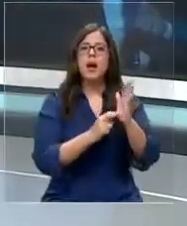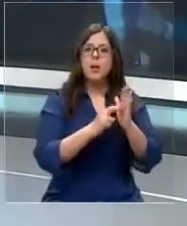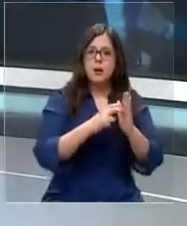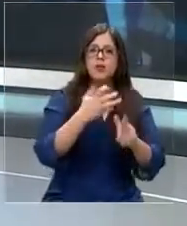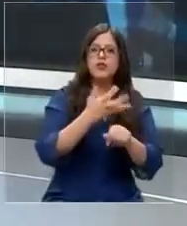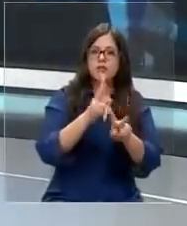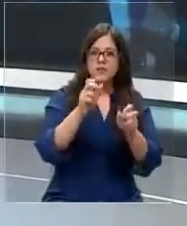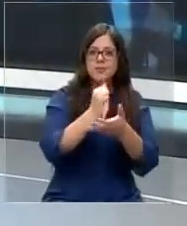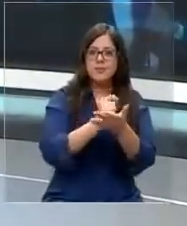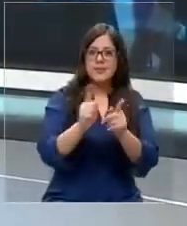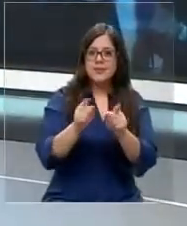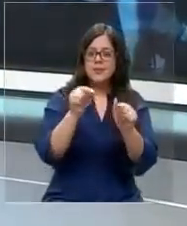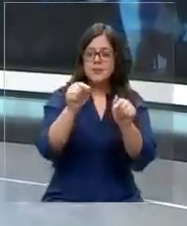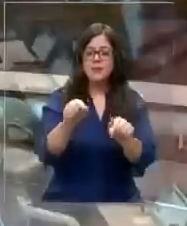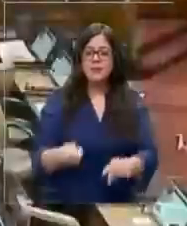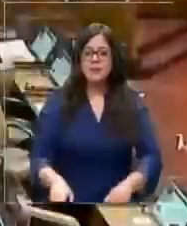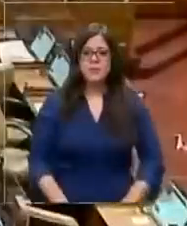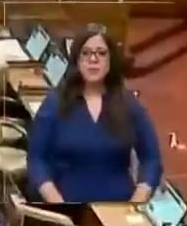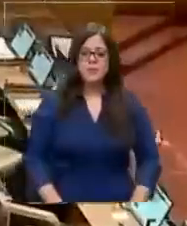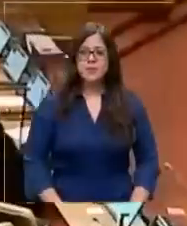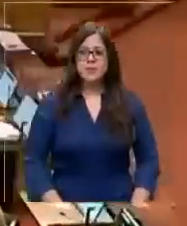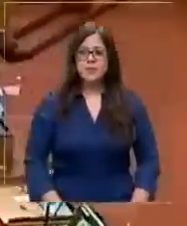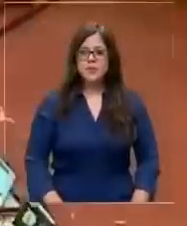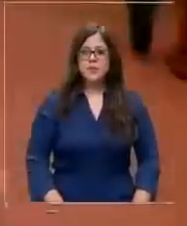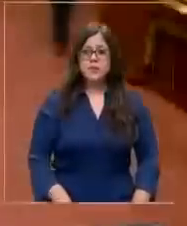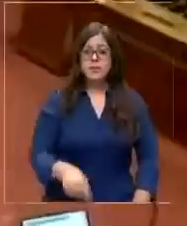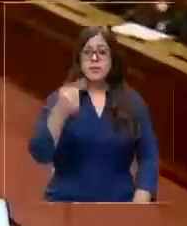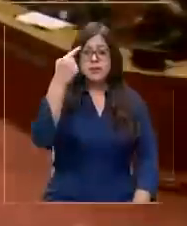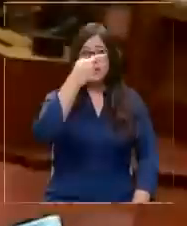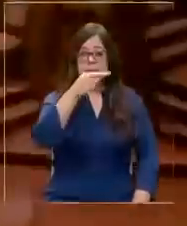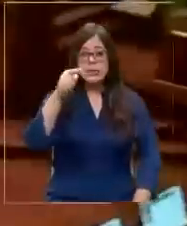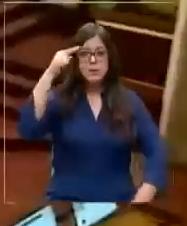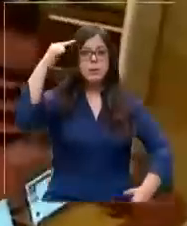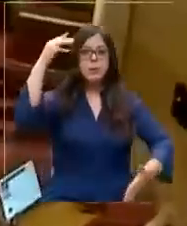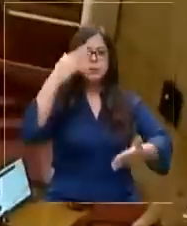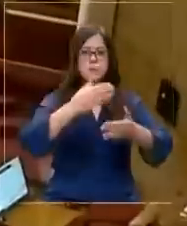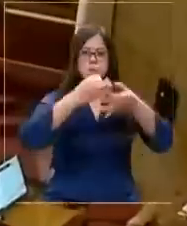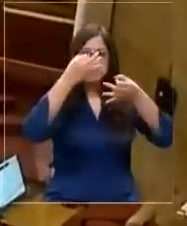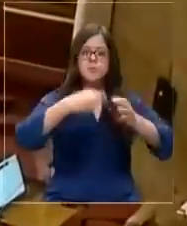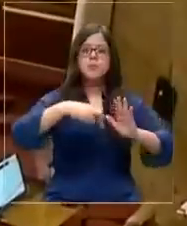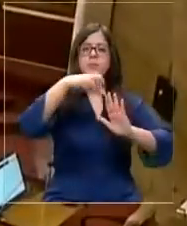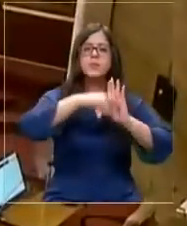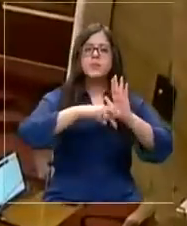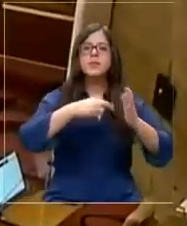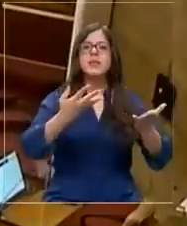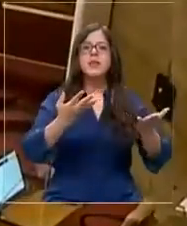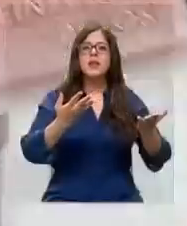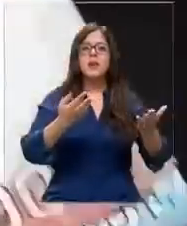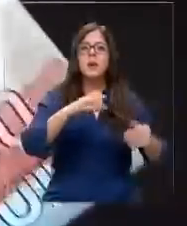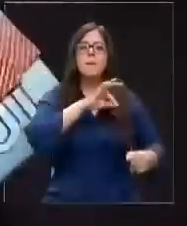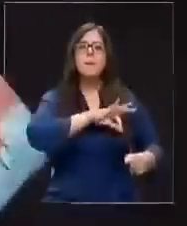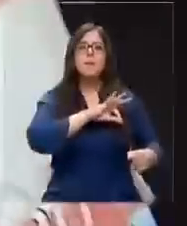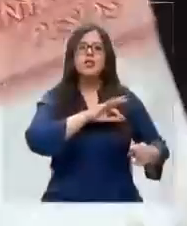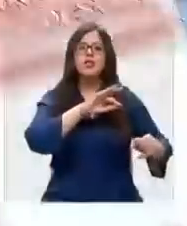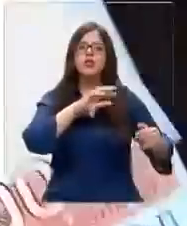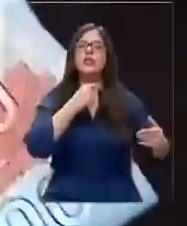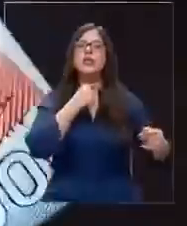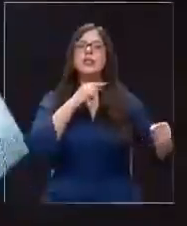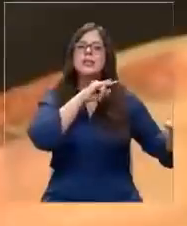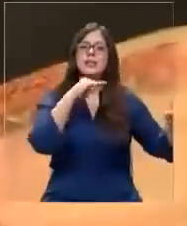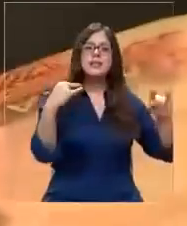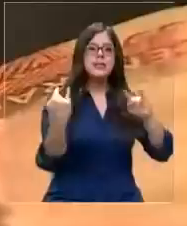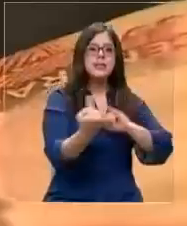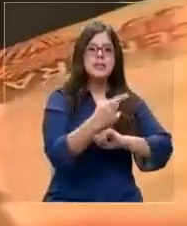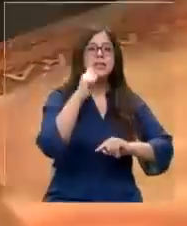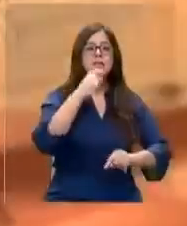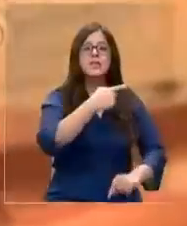quedan a la tramitación. Una semana decisiva tendrá el proyecto de pensión garantizada universal en el Congreso, porque